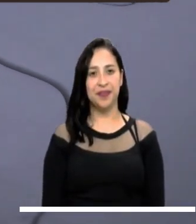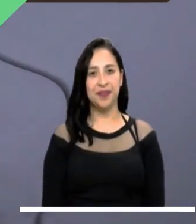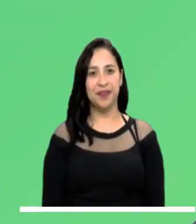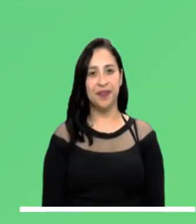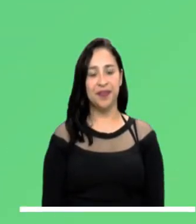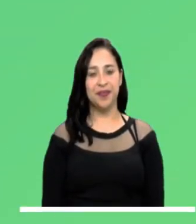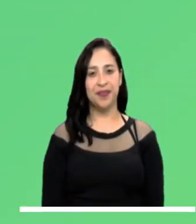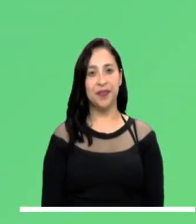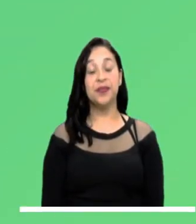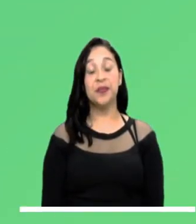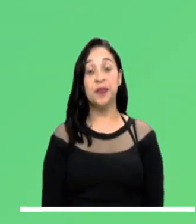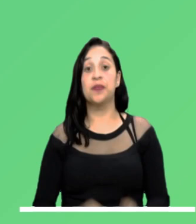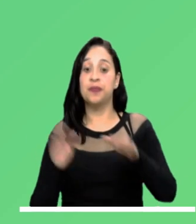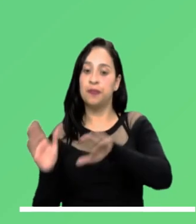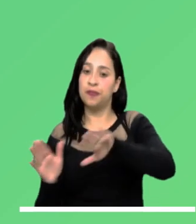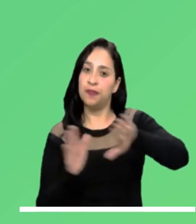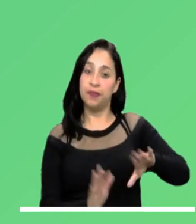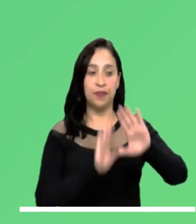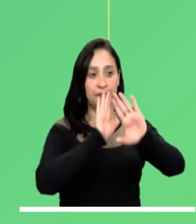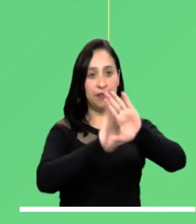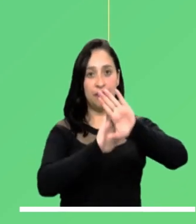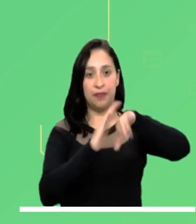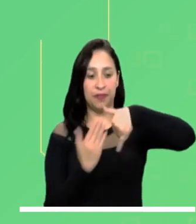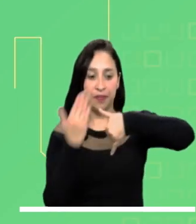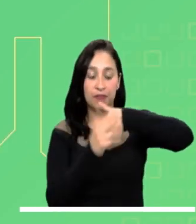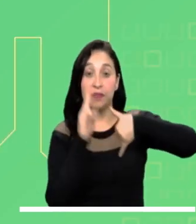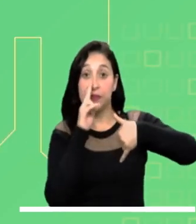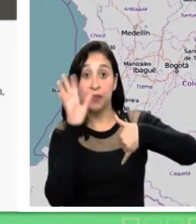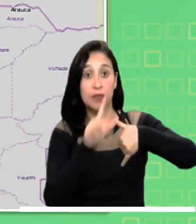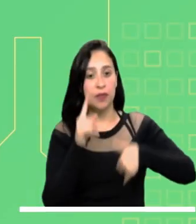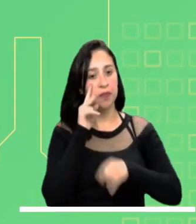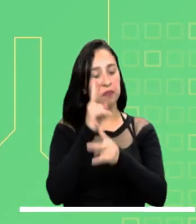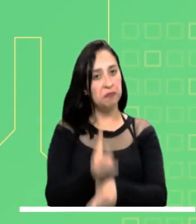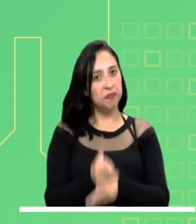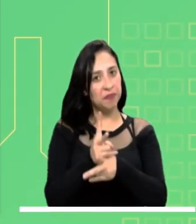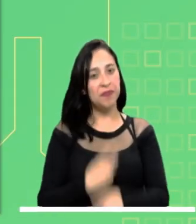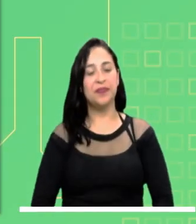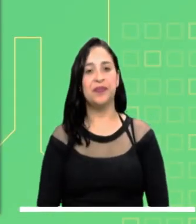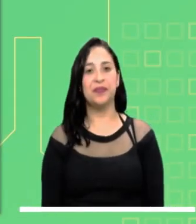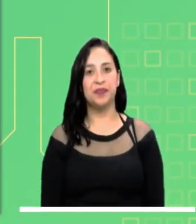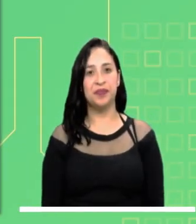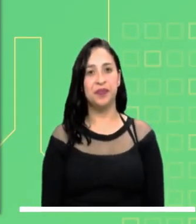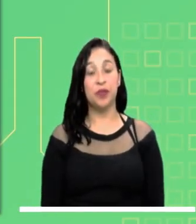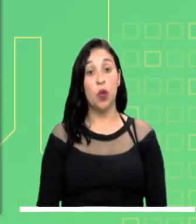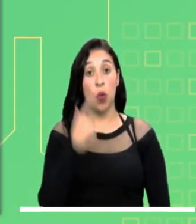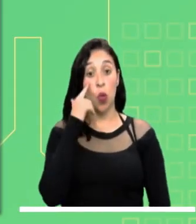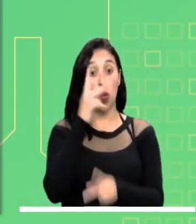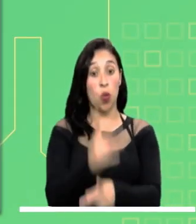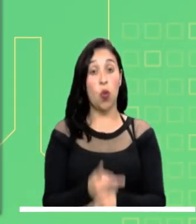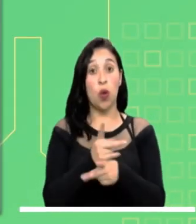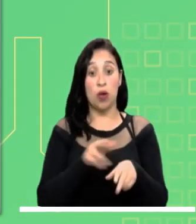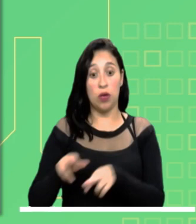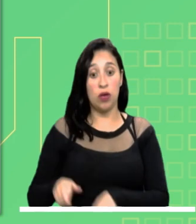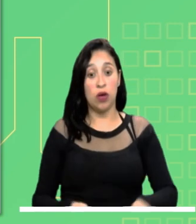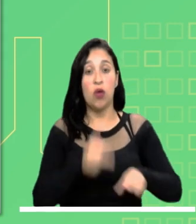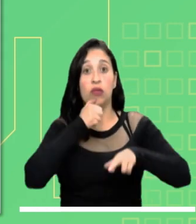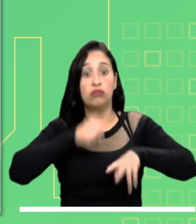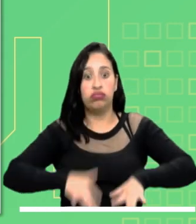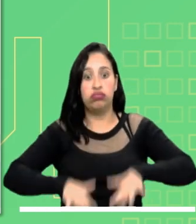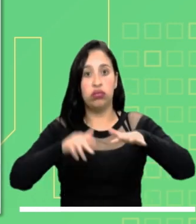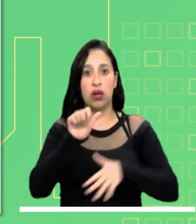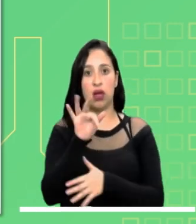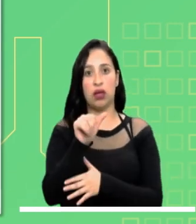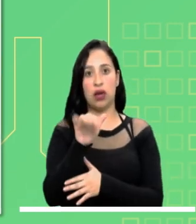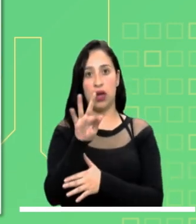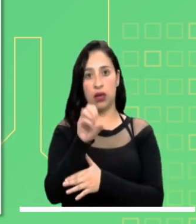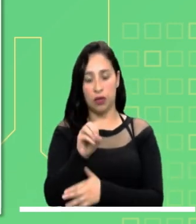Ahora, mucha atención a las principales alertas para hoy a nivel nacional. Máxima alerta por las crecientes en los ríos Atrato, Baudó y